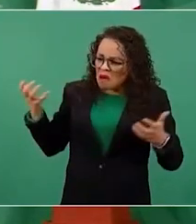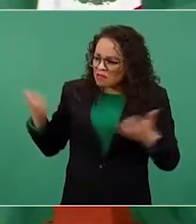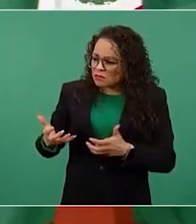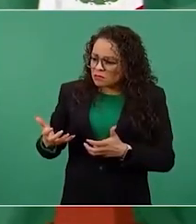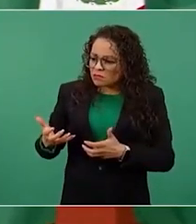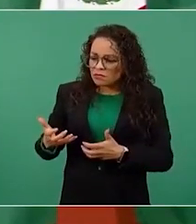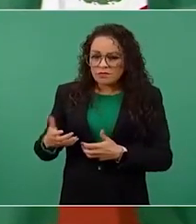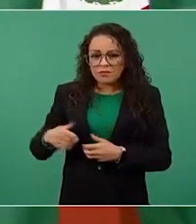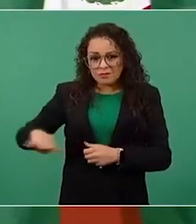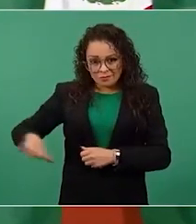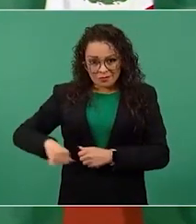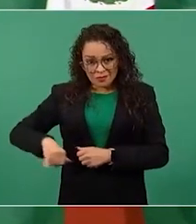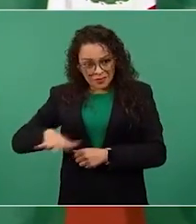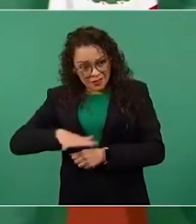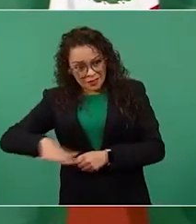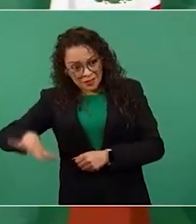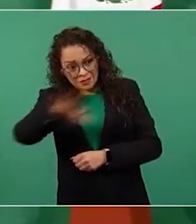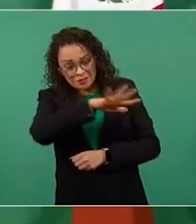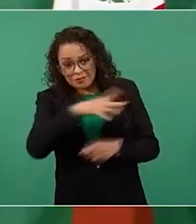contaba